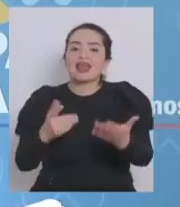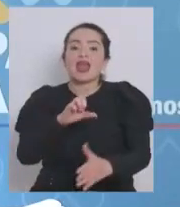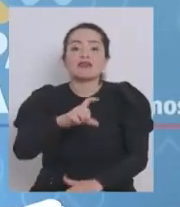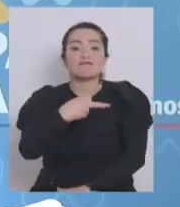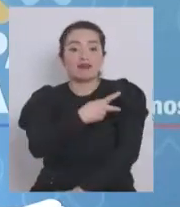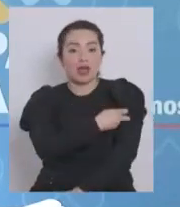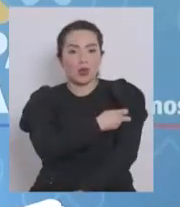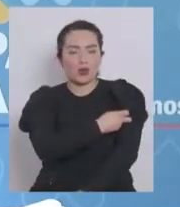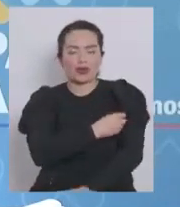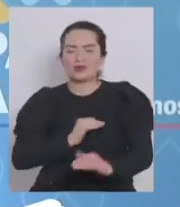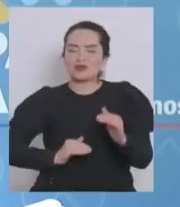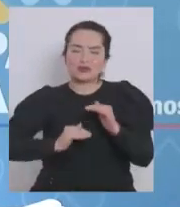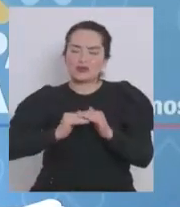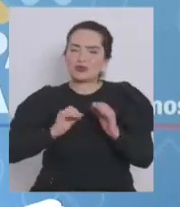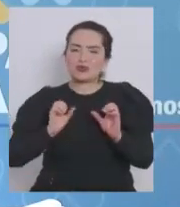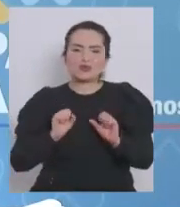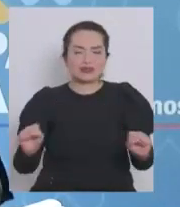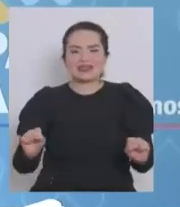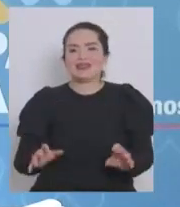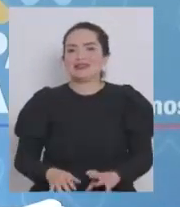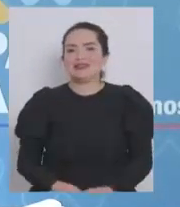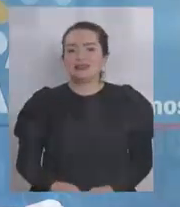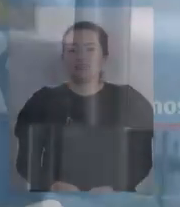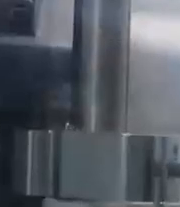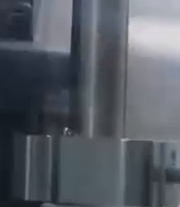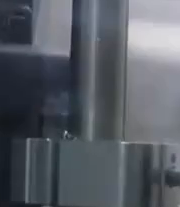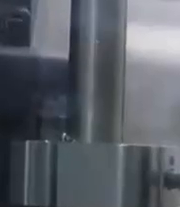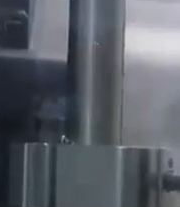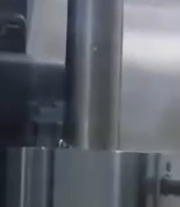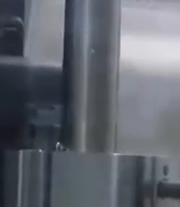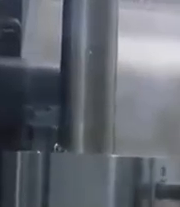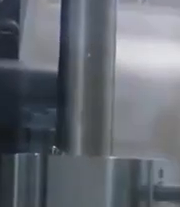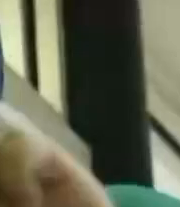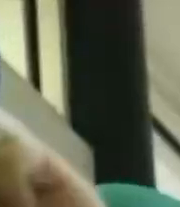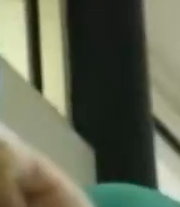dosis de vacunas suficientes. Es increíble que fuera Chile a 800.000.